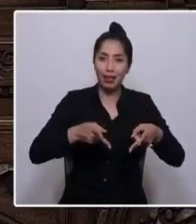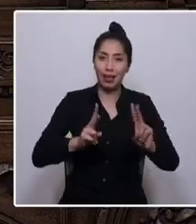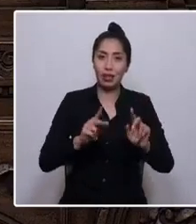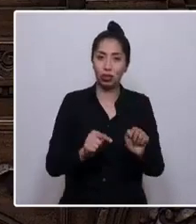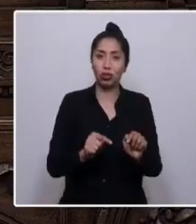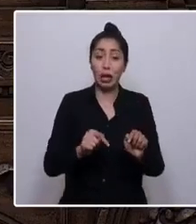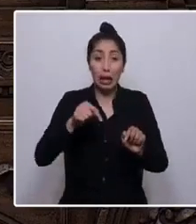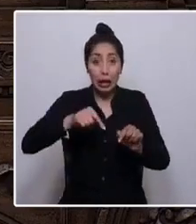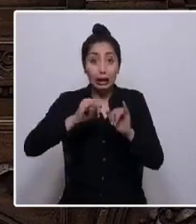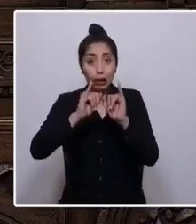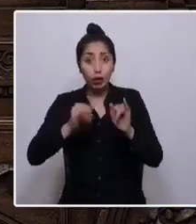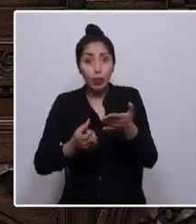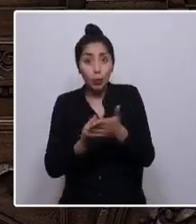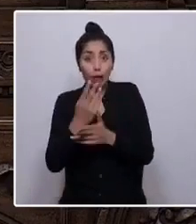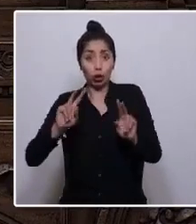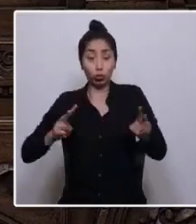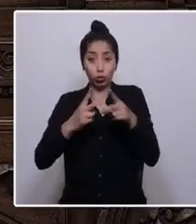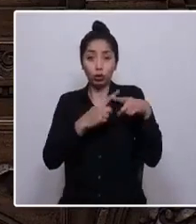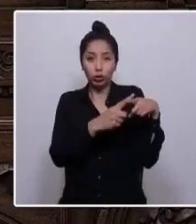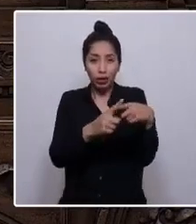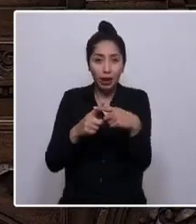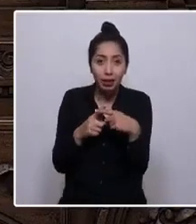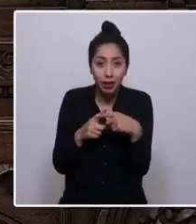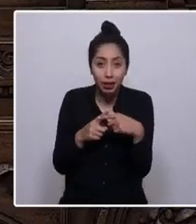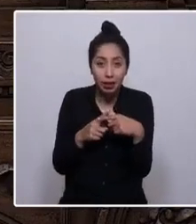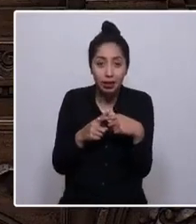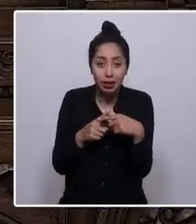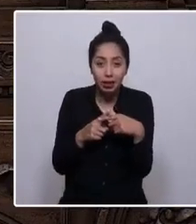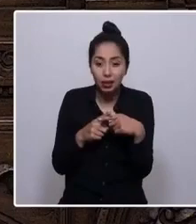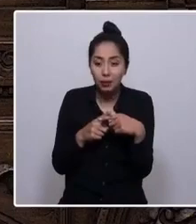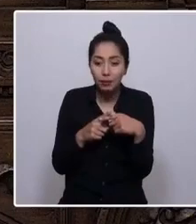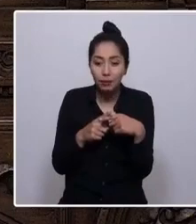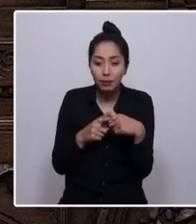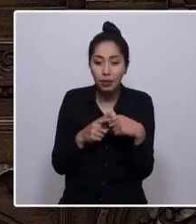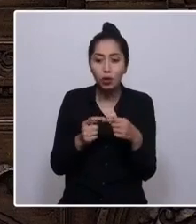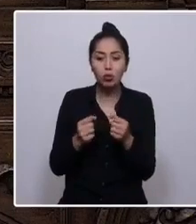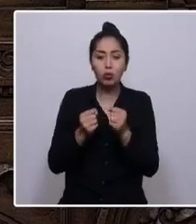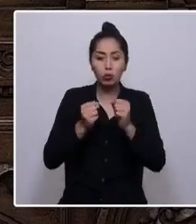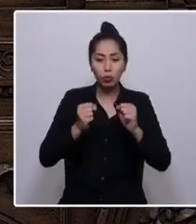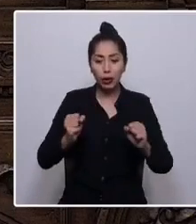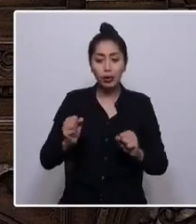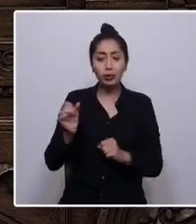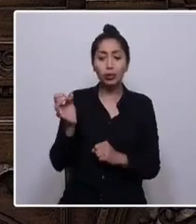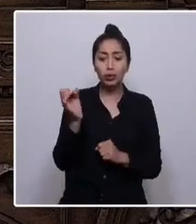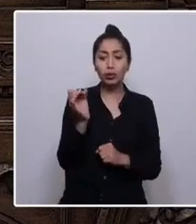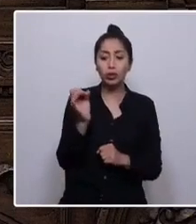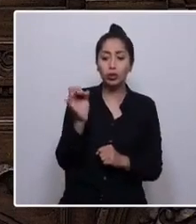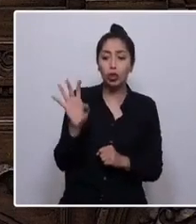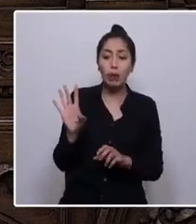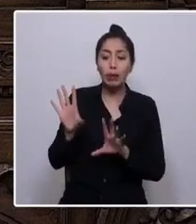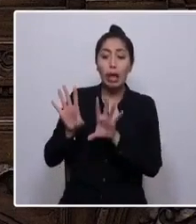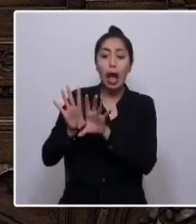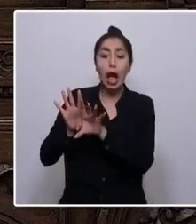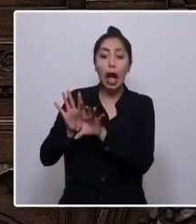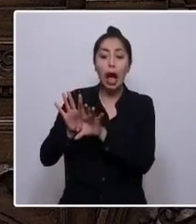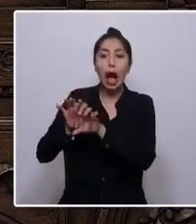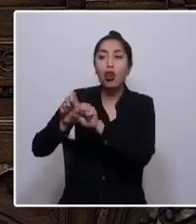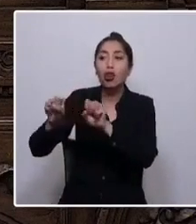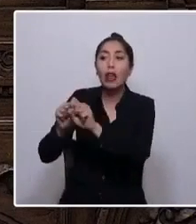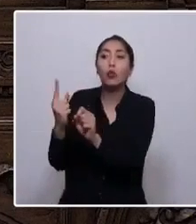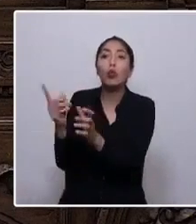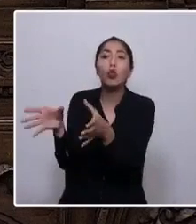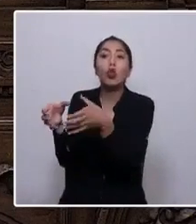sociedades, aún con la mejor de las intenciones, no pueden ser simplemente acordadas por un puñado de gente.